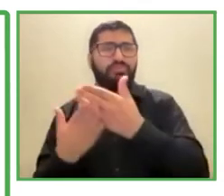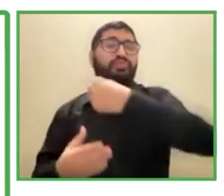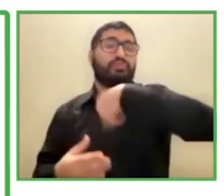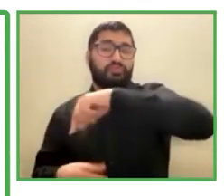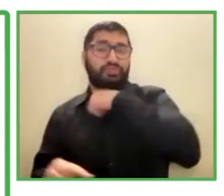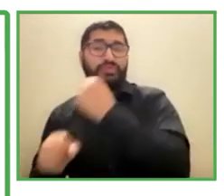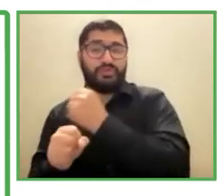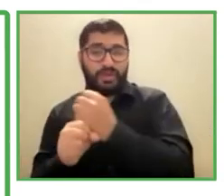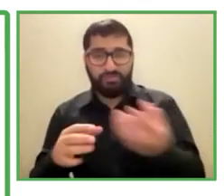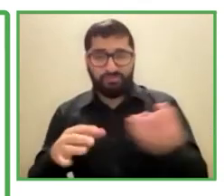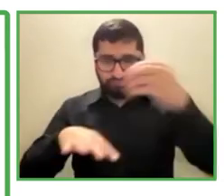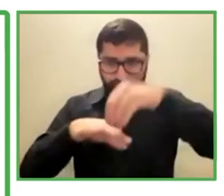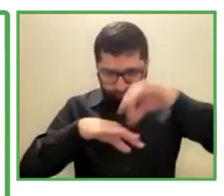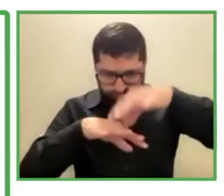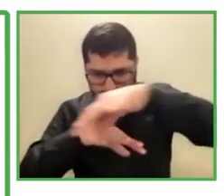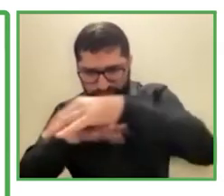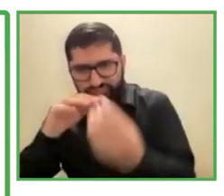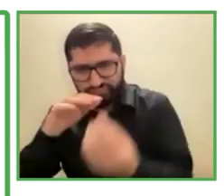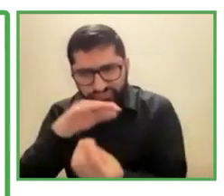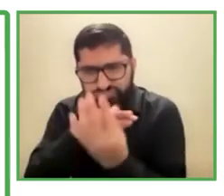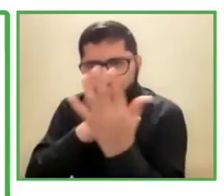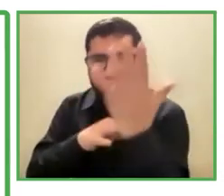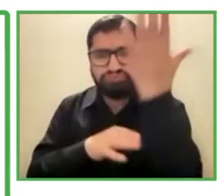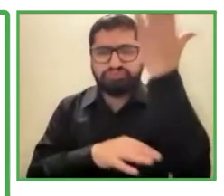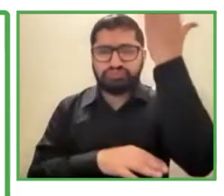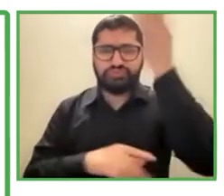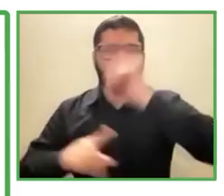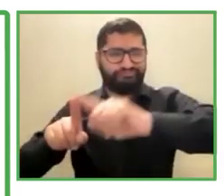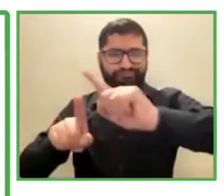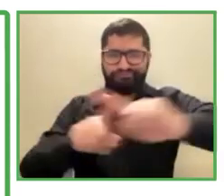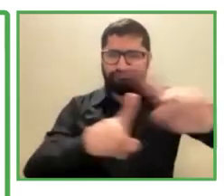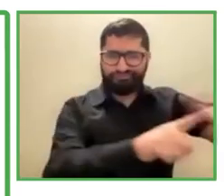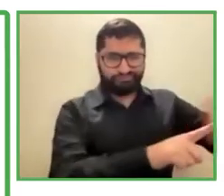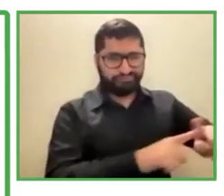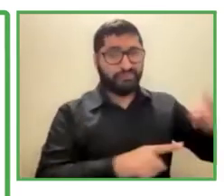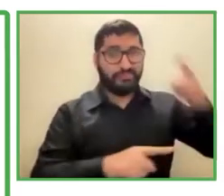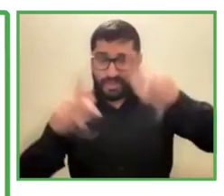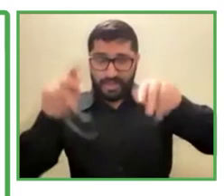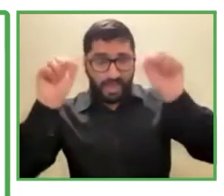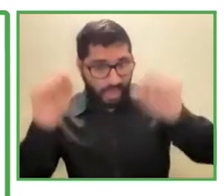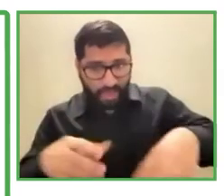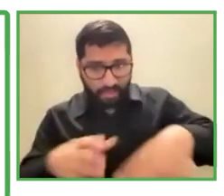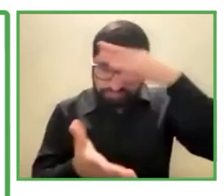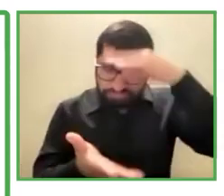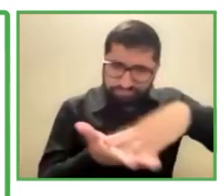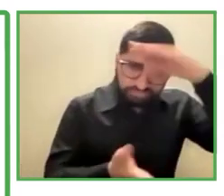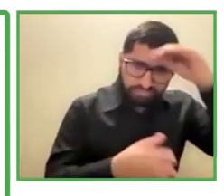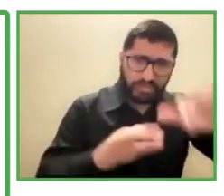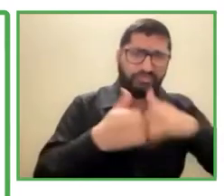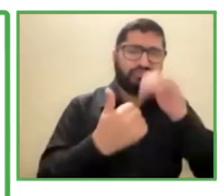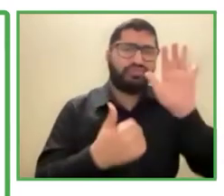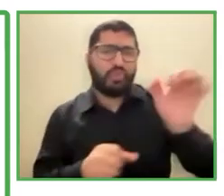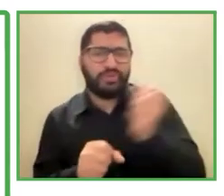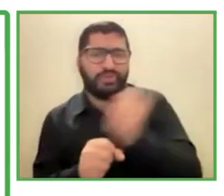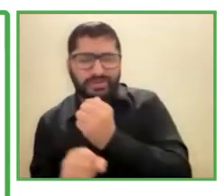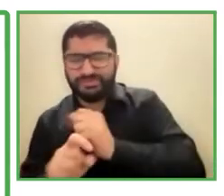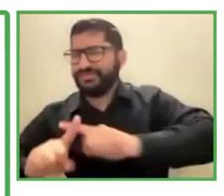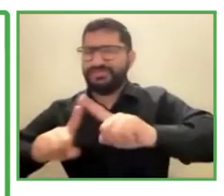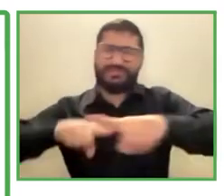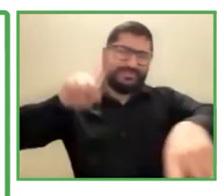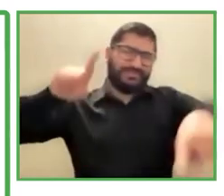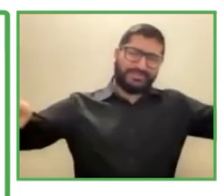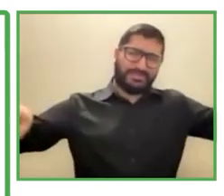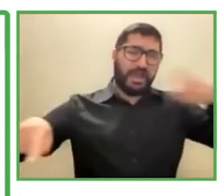herbales y esto fue muy divertido y completamente libre de barreras y sí también